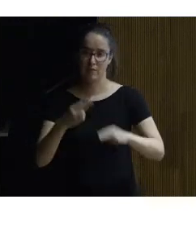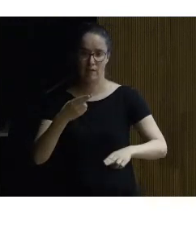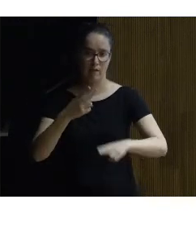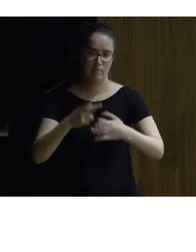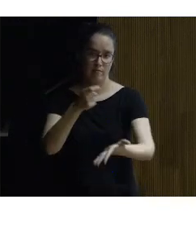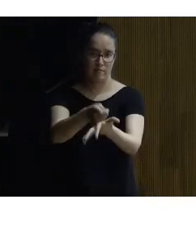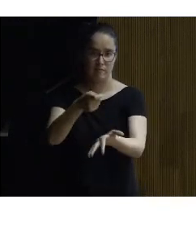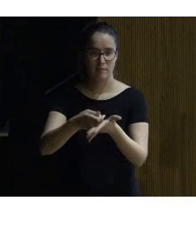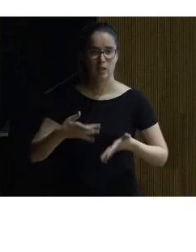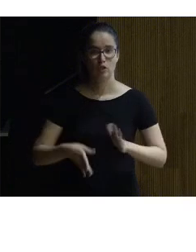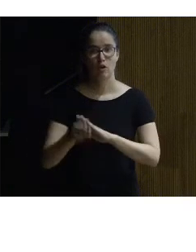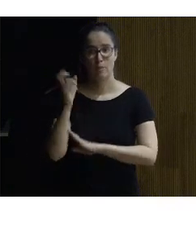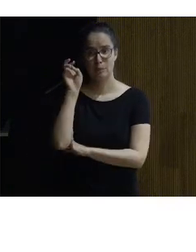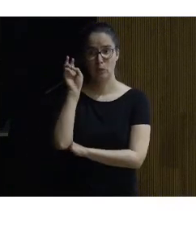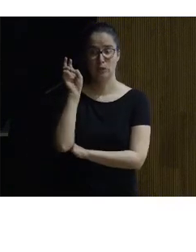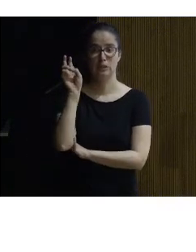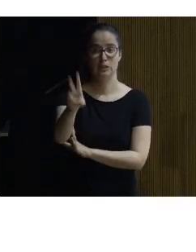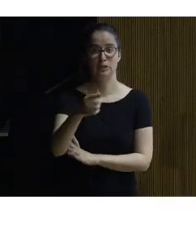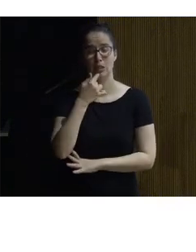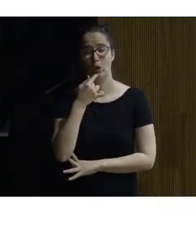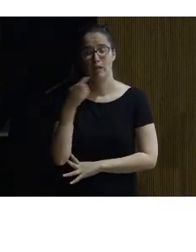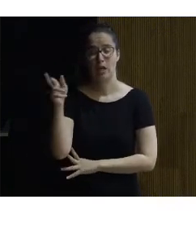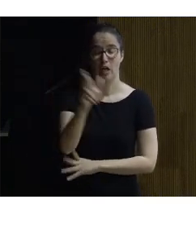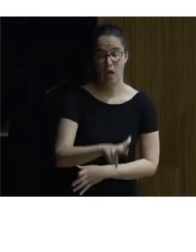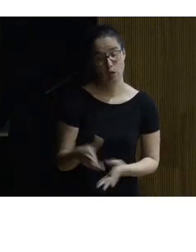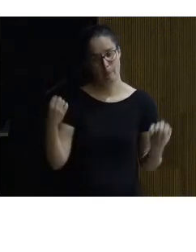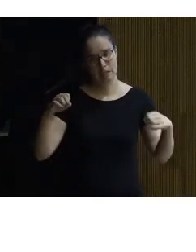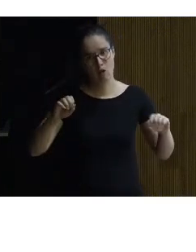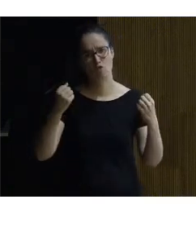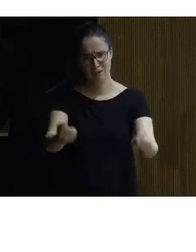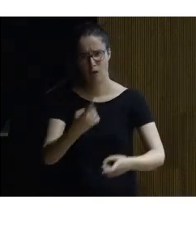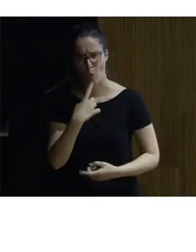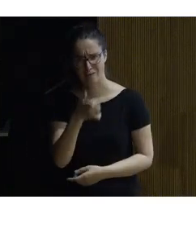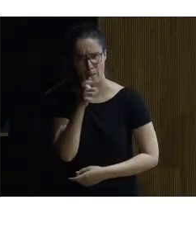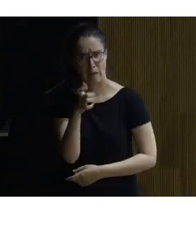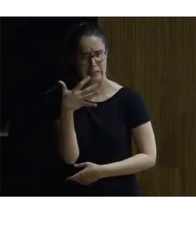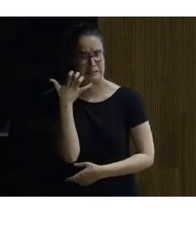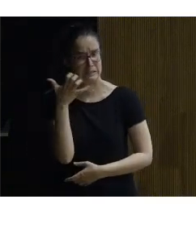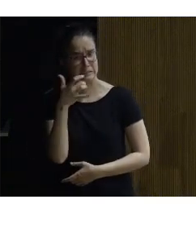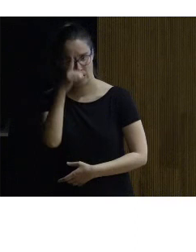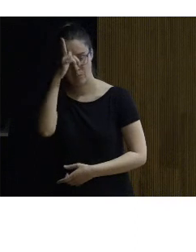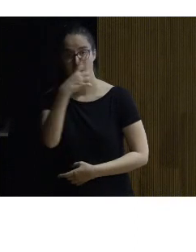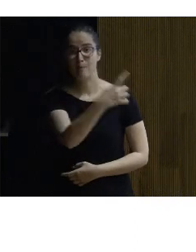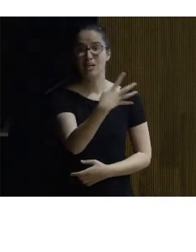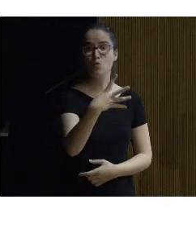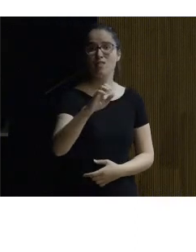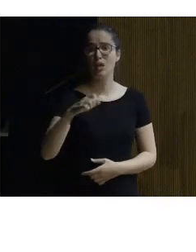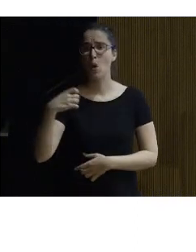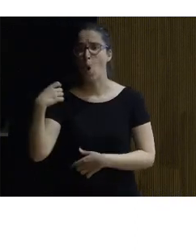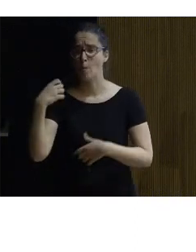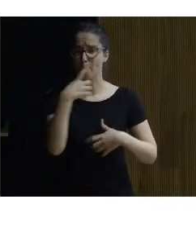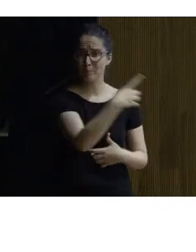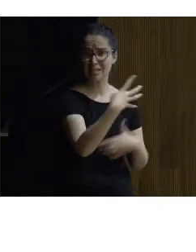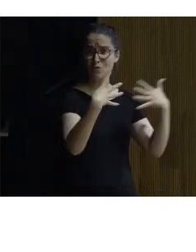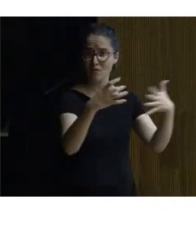aquí tenemos el esvive van de Buppertal tengo que decirlo varias veces porque lo he ensayado mucho fue inaugurado en el año 1901 y fíjense que si es un